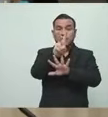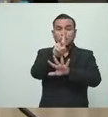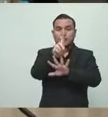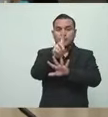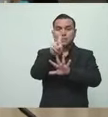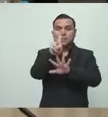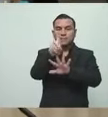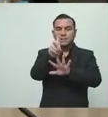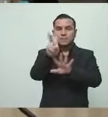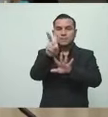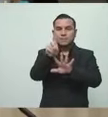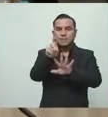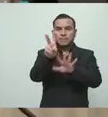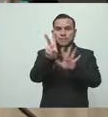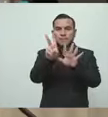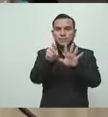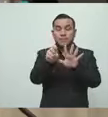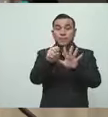que se están obteniendo.